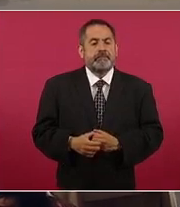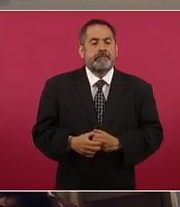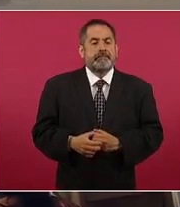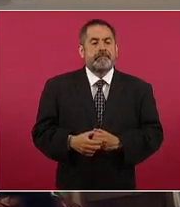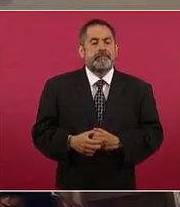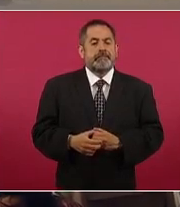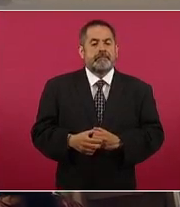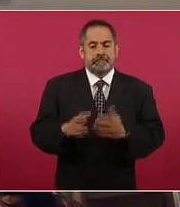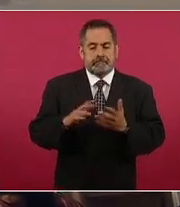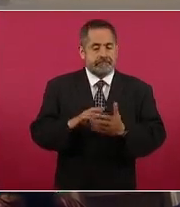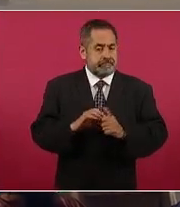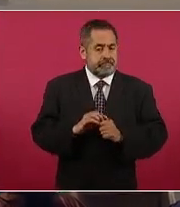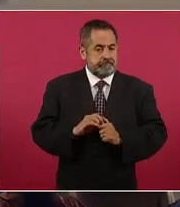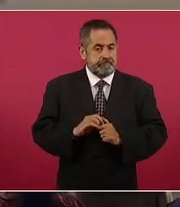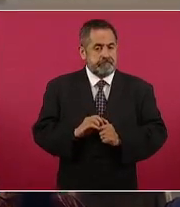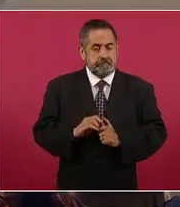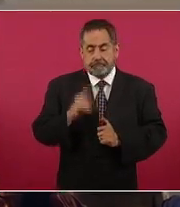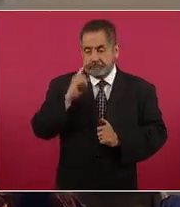Muchas gracias.